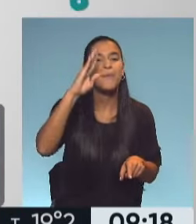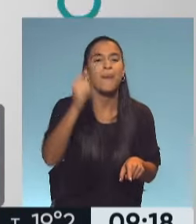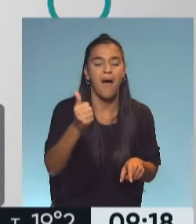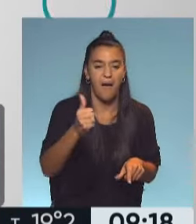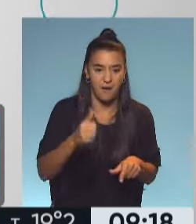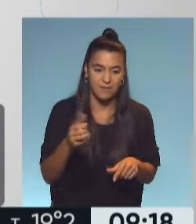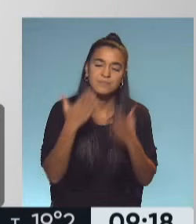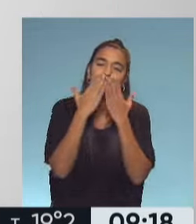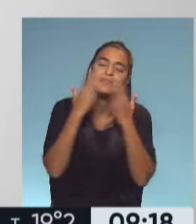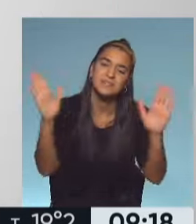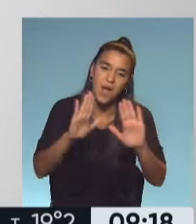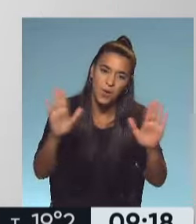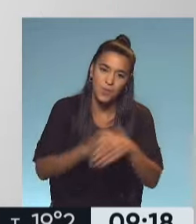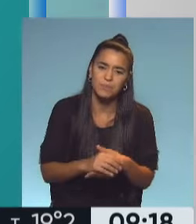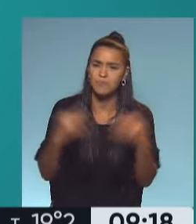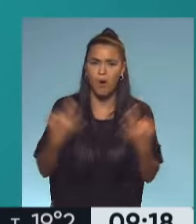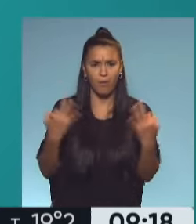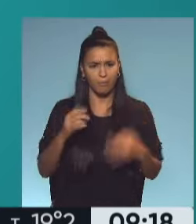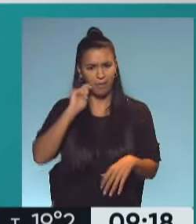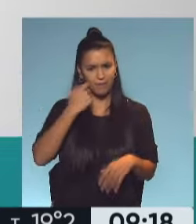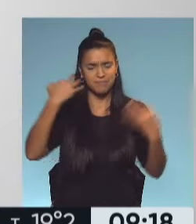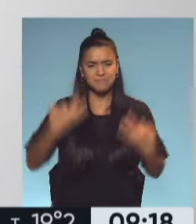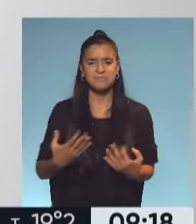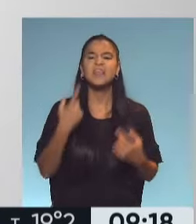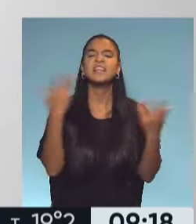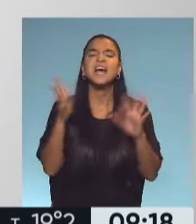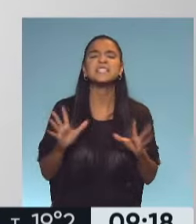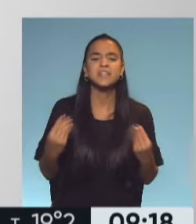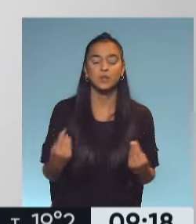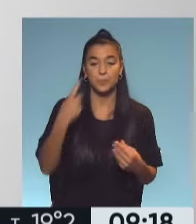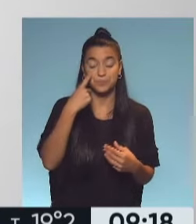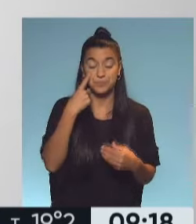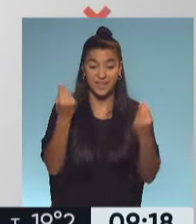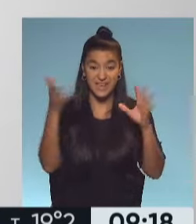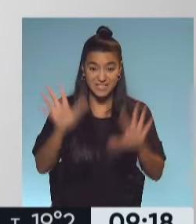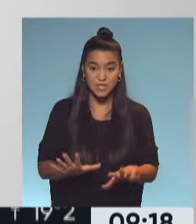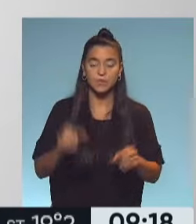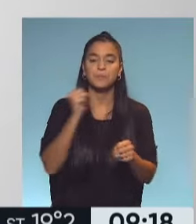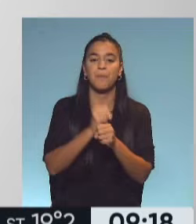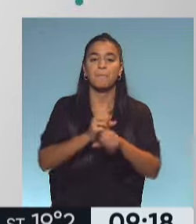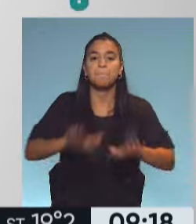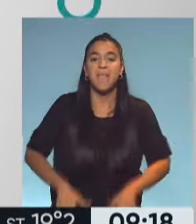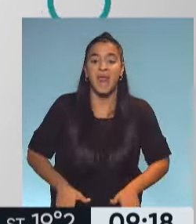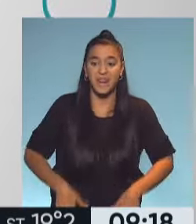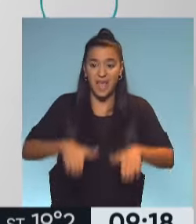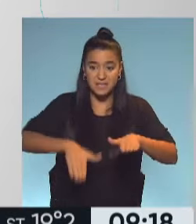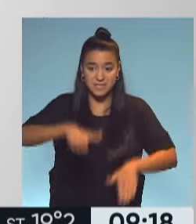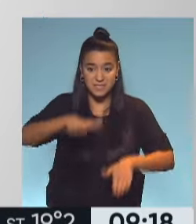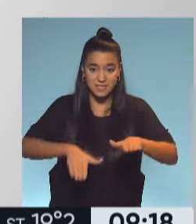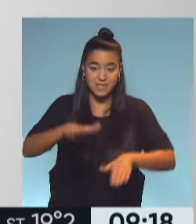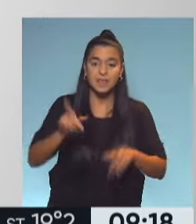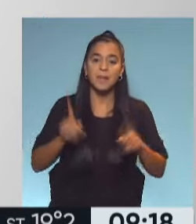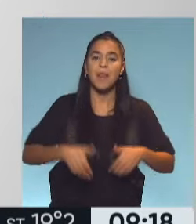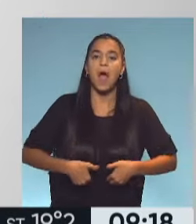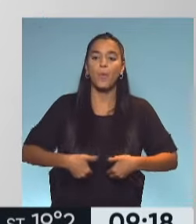A Beba le mandamos un beso que está espléndida. Miren la Beba. ¿Qué está haciendo Beba en el sillón? Ahí Beba lo que está haciendo es trabajo de piernas y trabajo